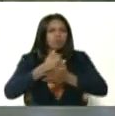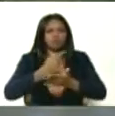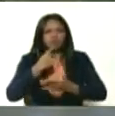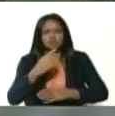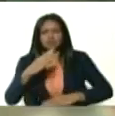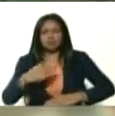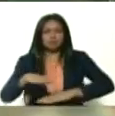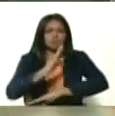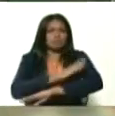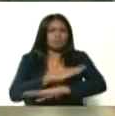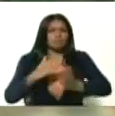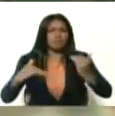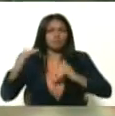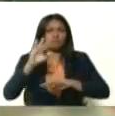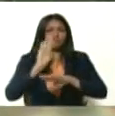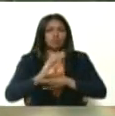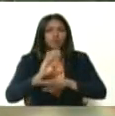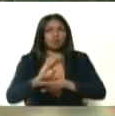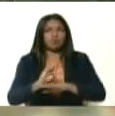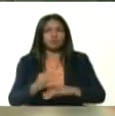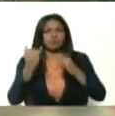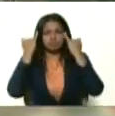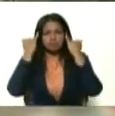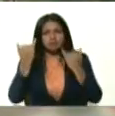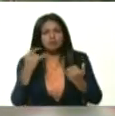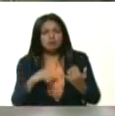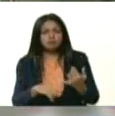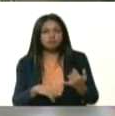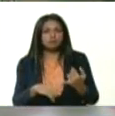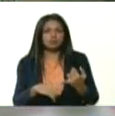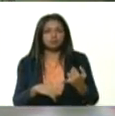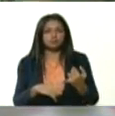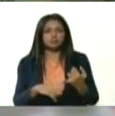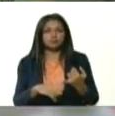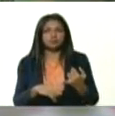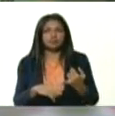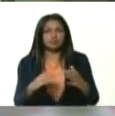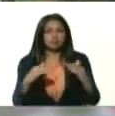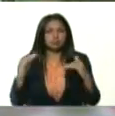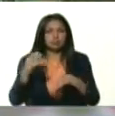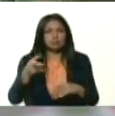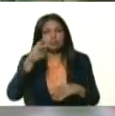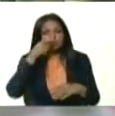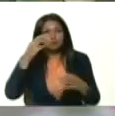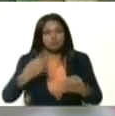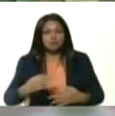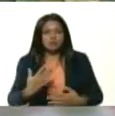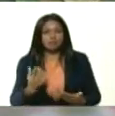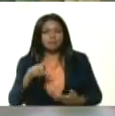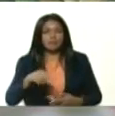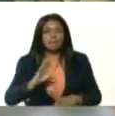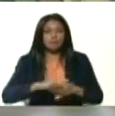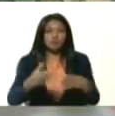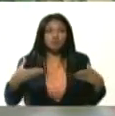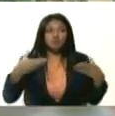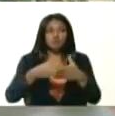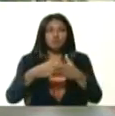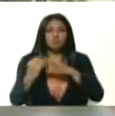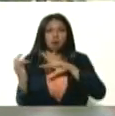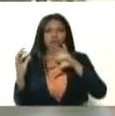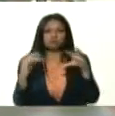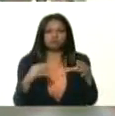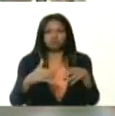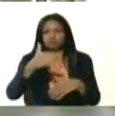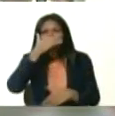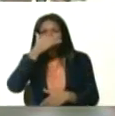máximas medidas preventivas de inteligencia, máximas medidas de seguridad. Porque estos grupos mafiosos